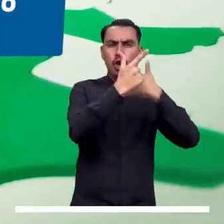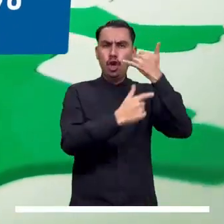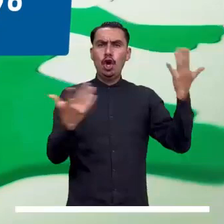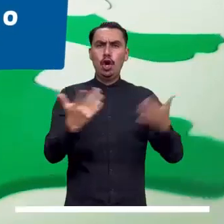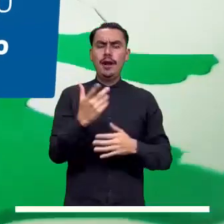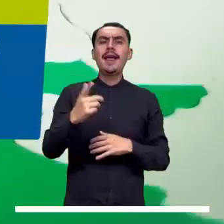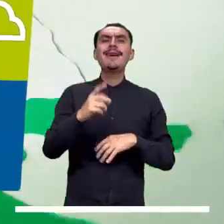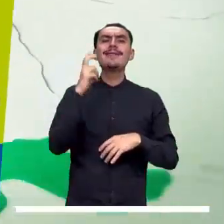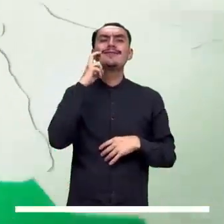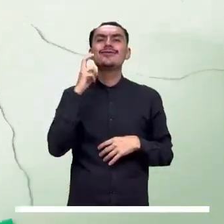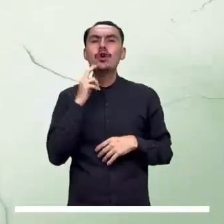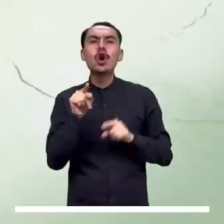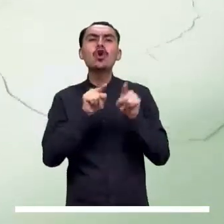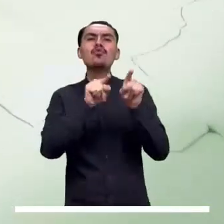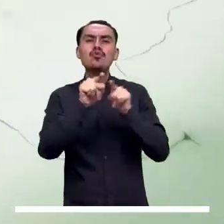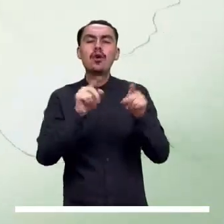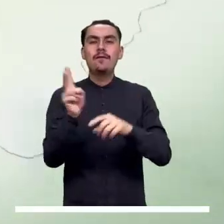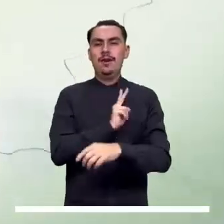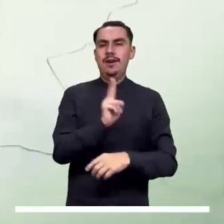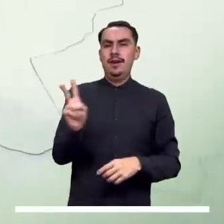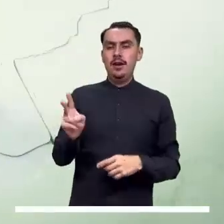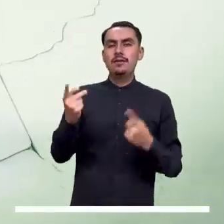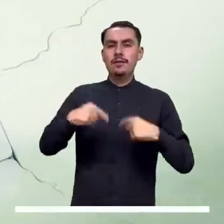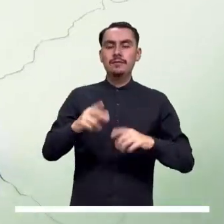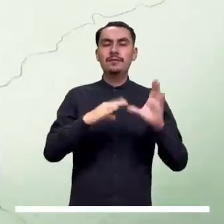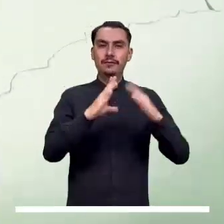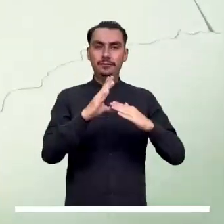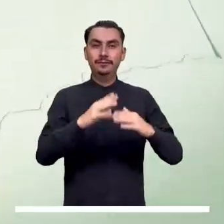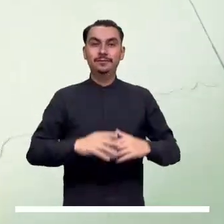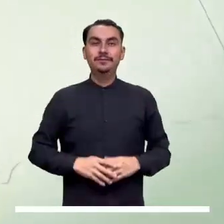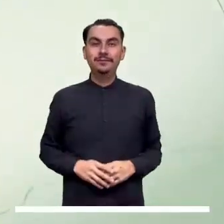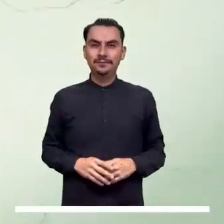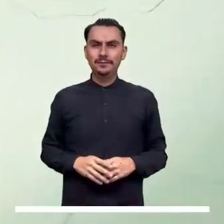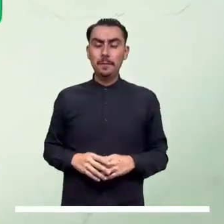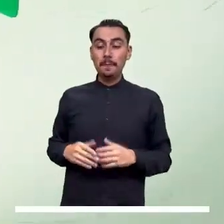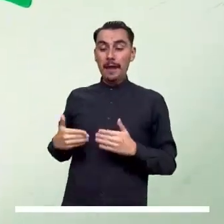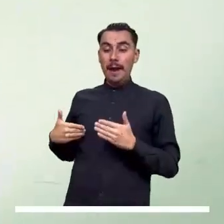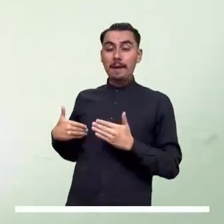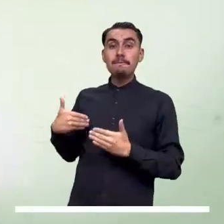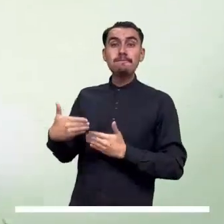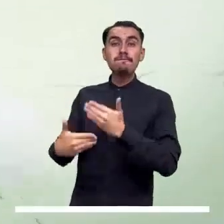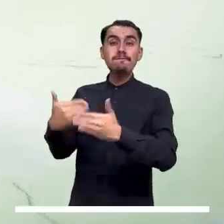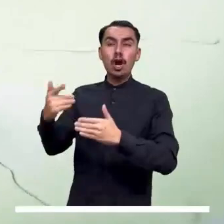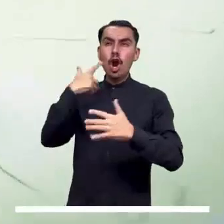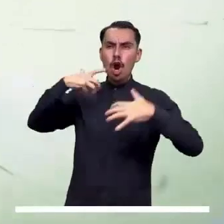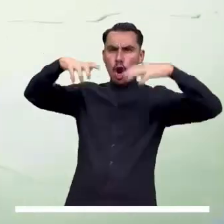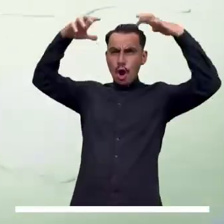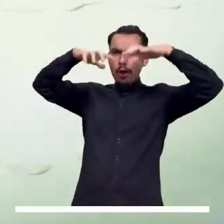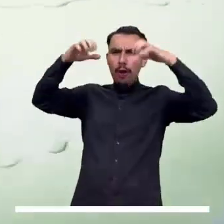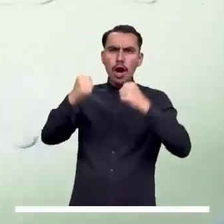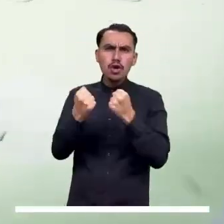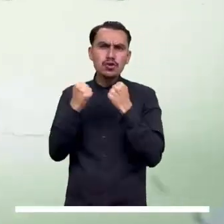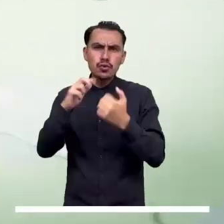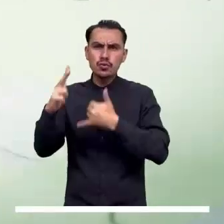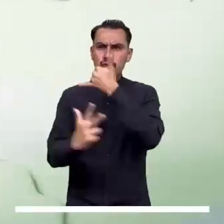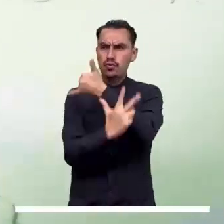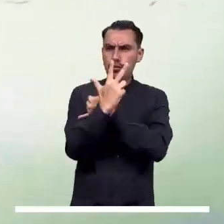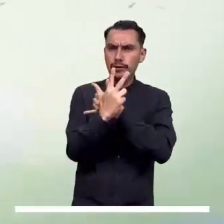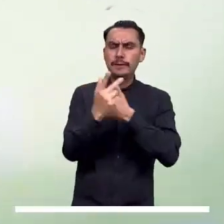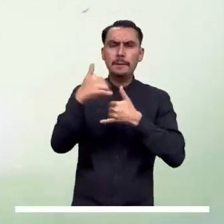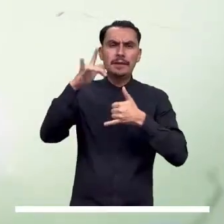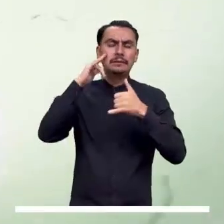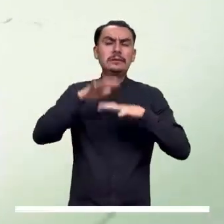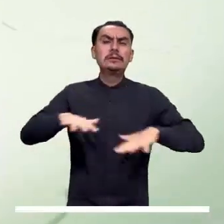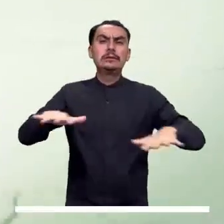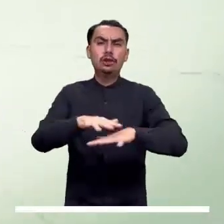el centro y oriente y sur de Chocó, suroccidente de Cauca y norte de Nariño. El centro del país vivirá una tarde con pocas